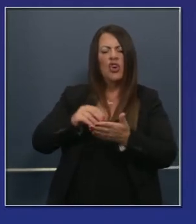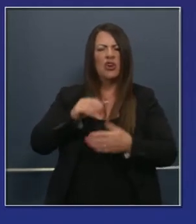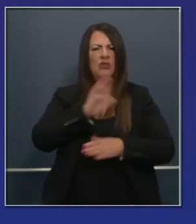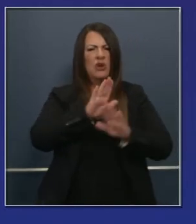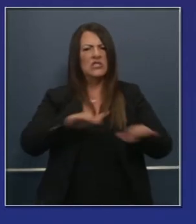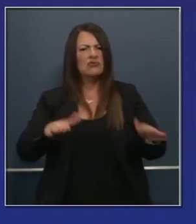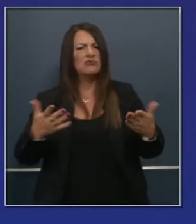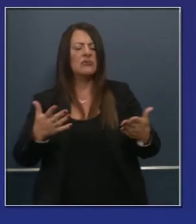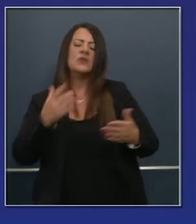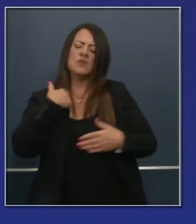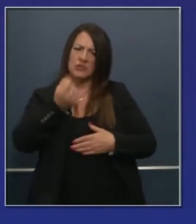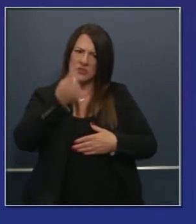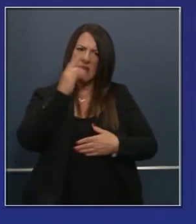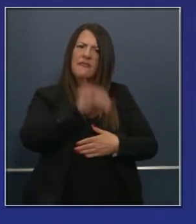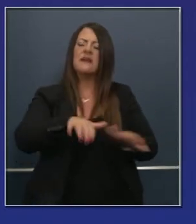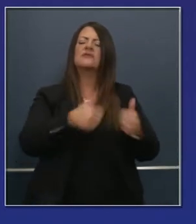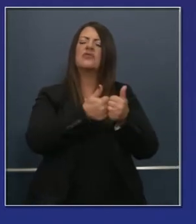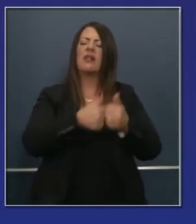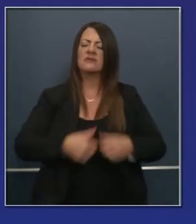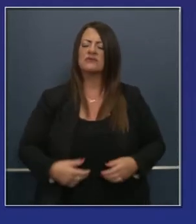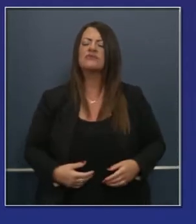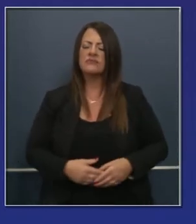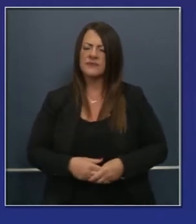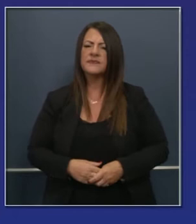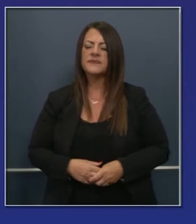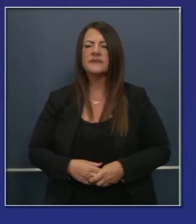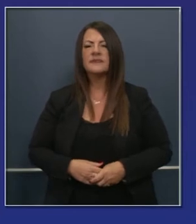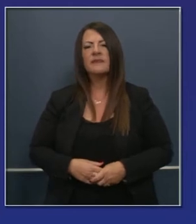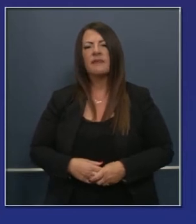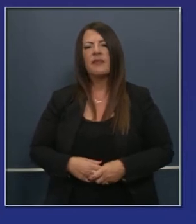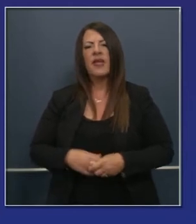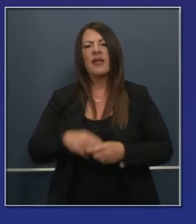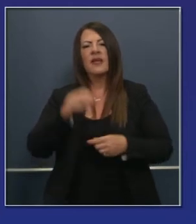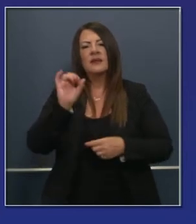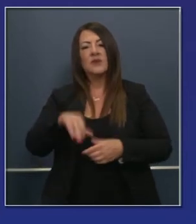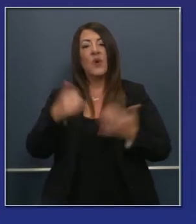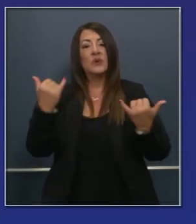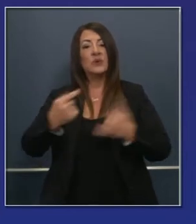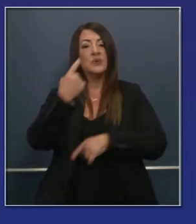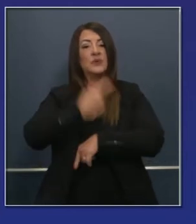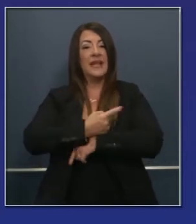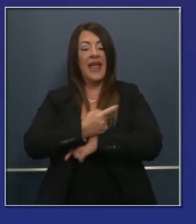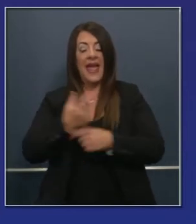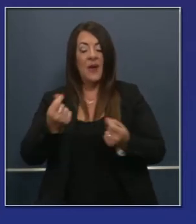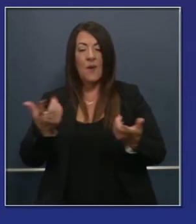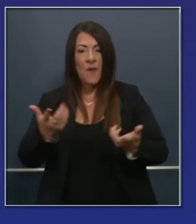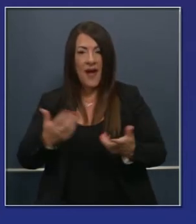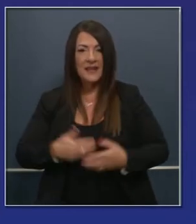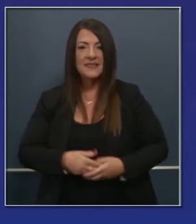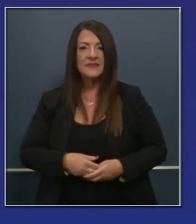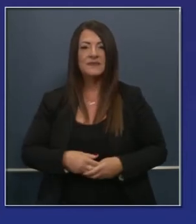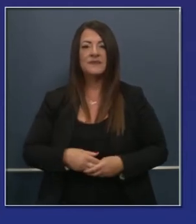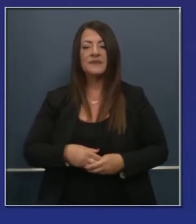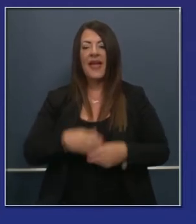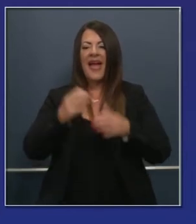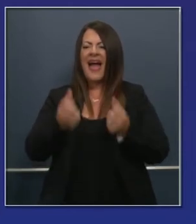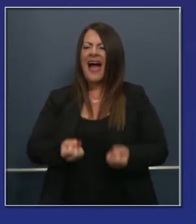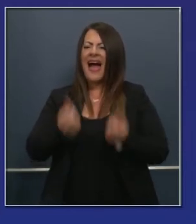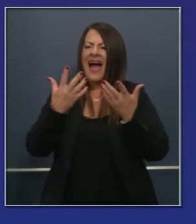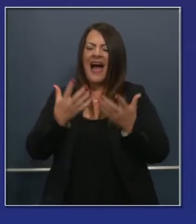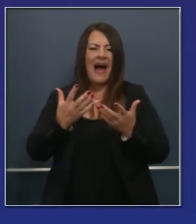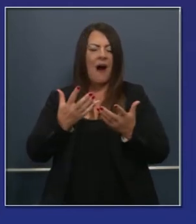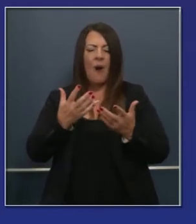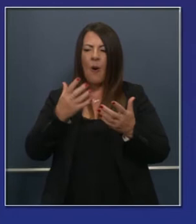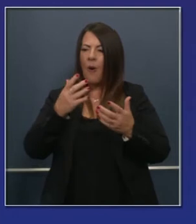y tenemos un plan para ellos también. Pero hay retos y hay que reconocerlo. Habiendo dicho eso, hemos proporcionado hoy acceso